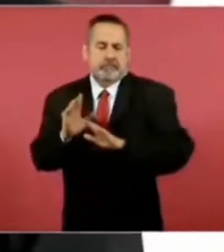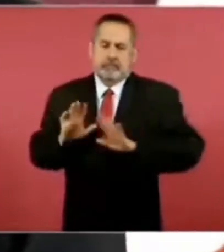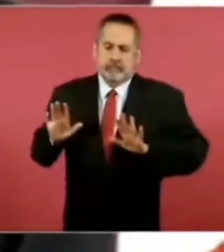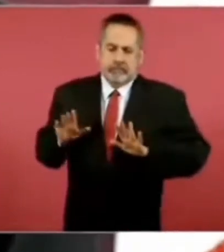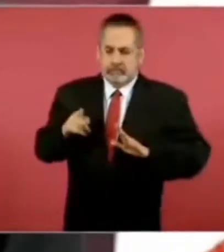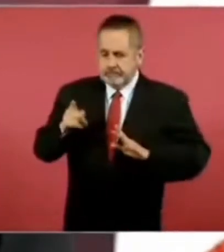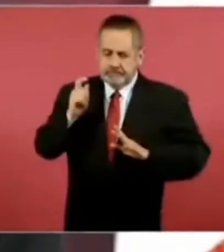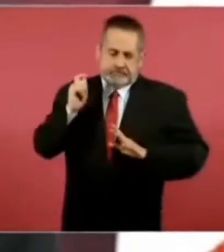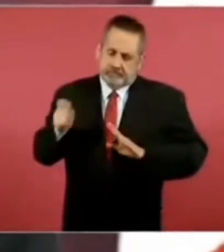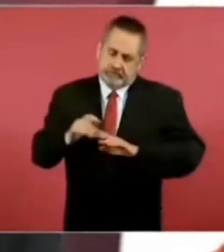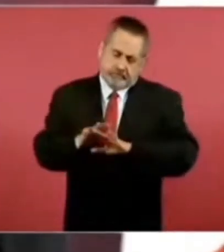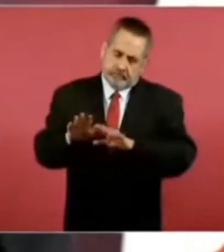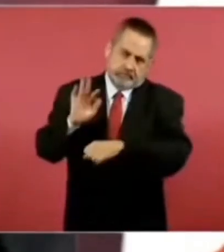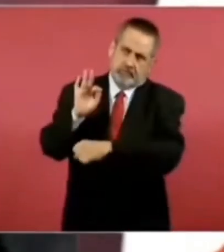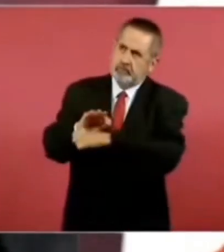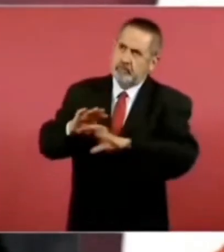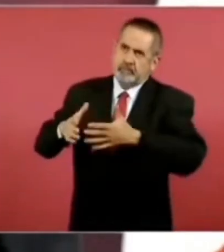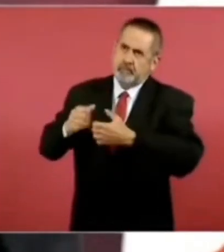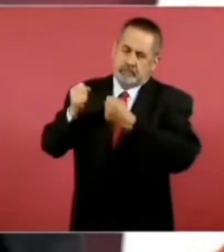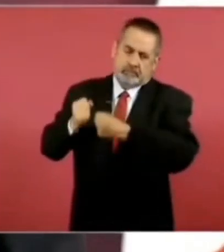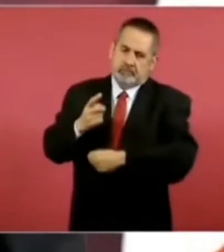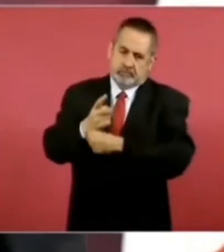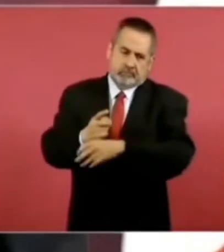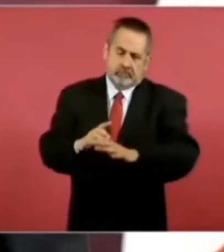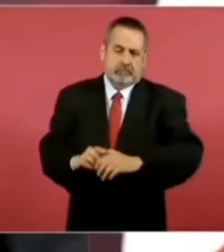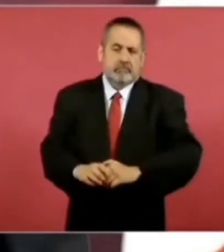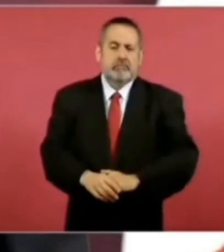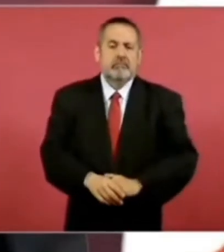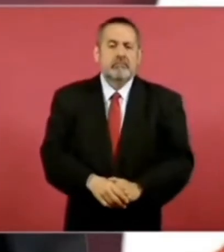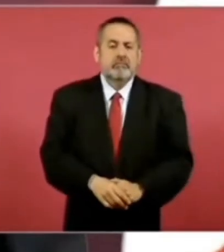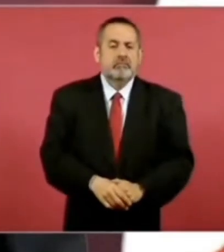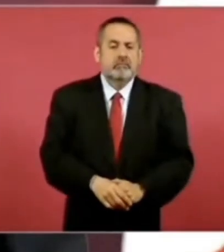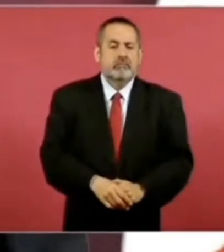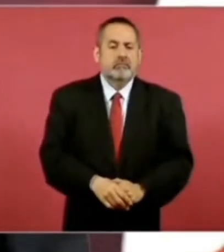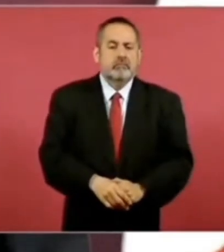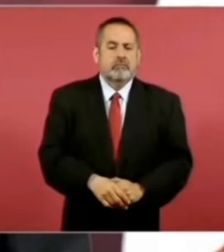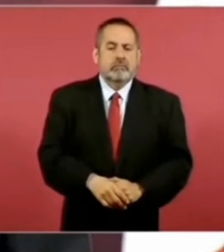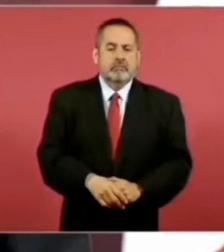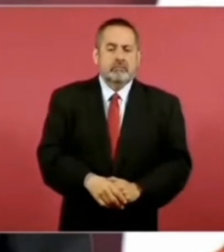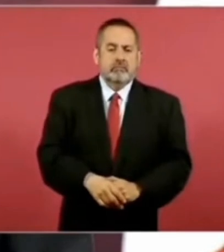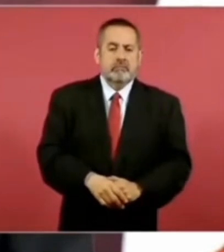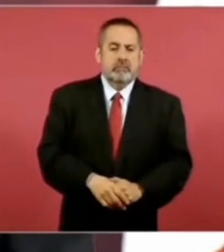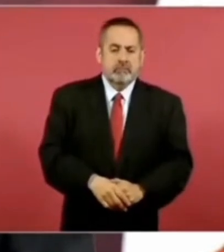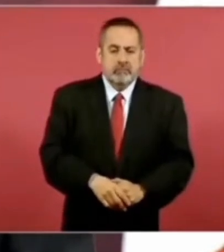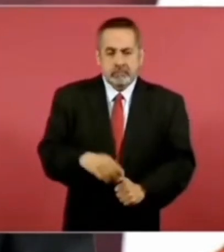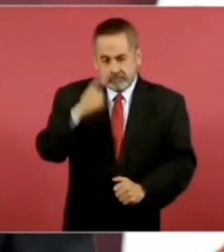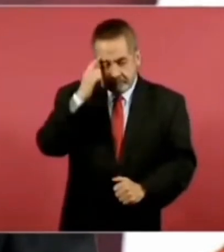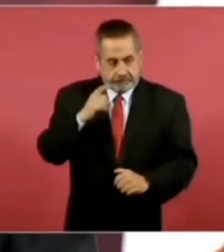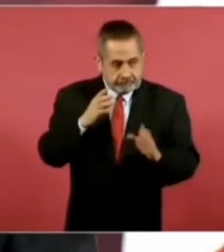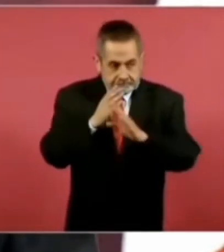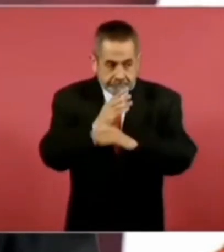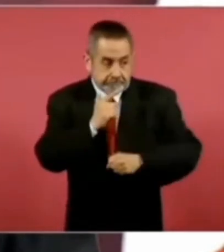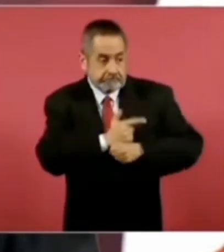no usar la fuerza,